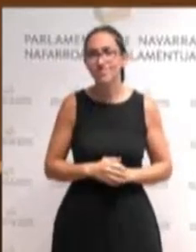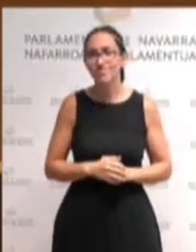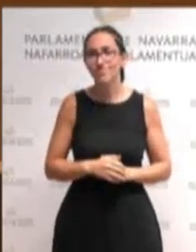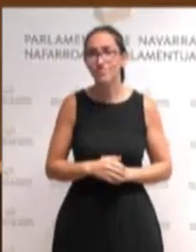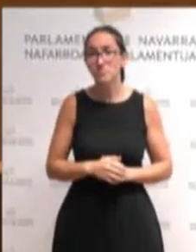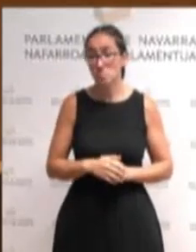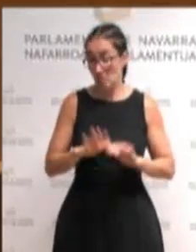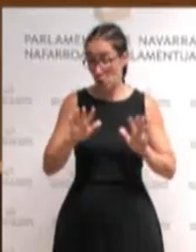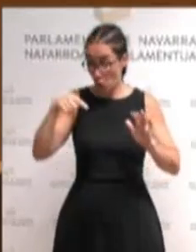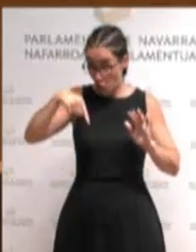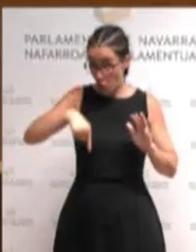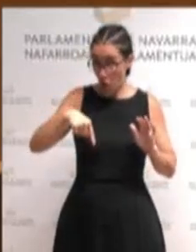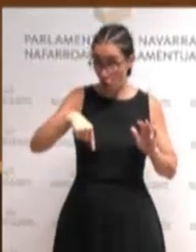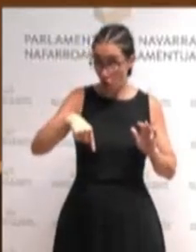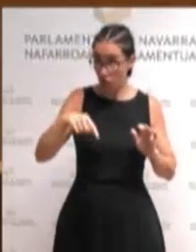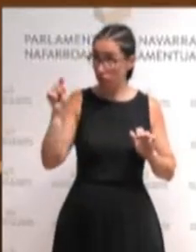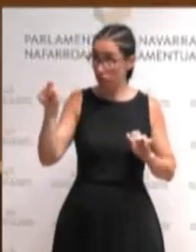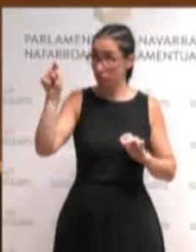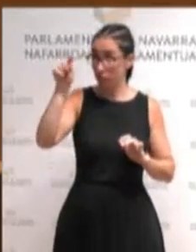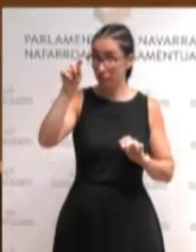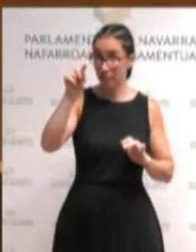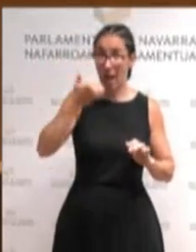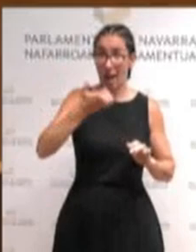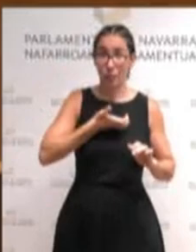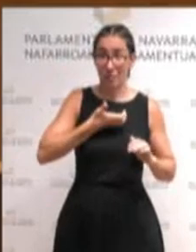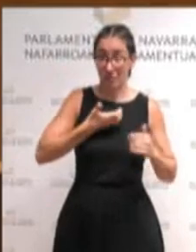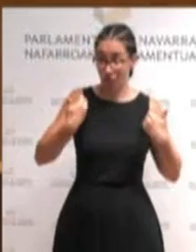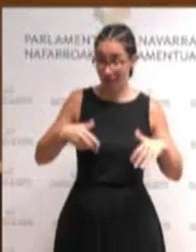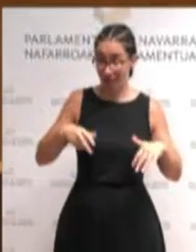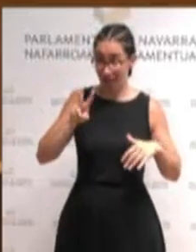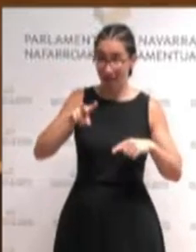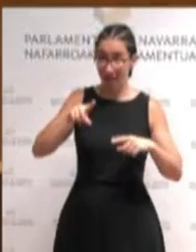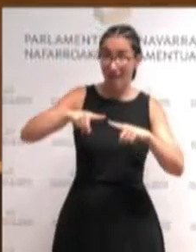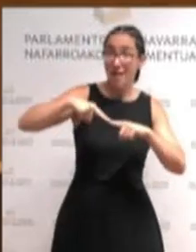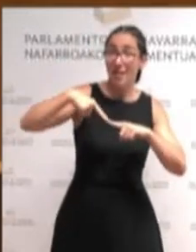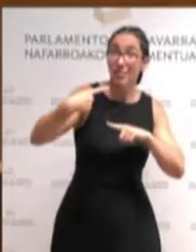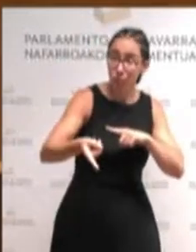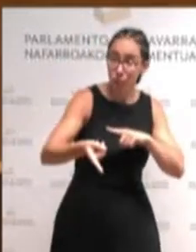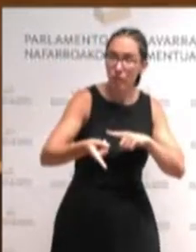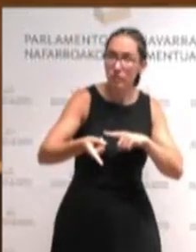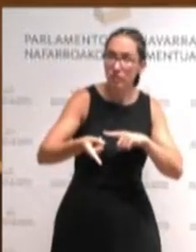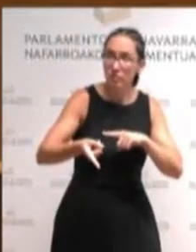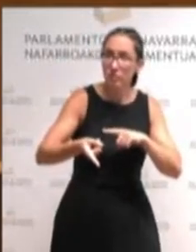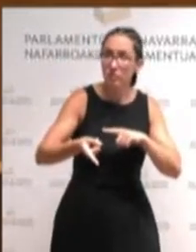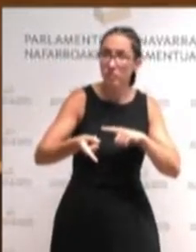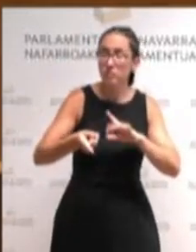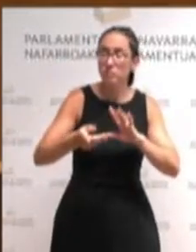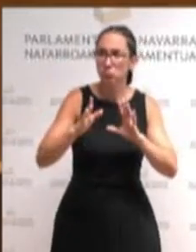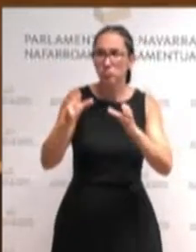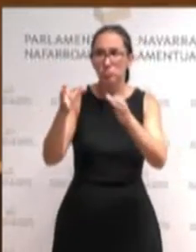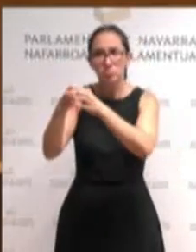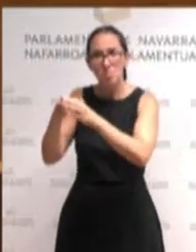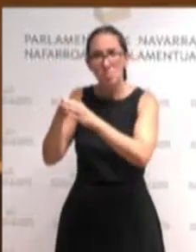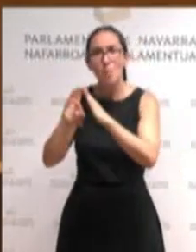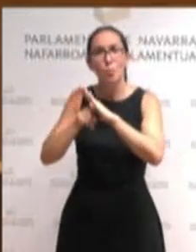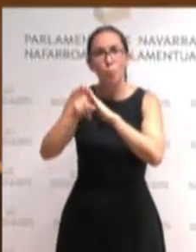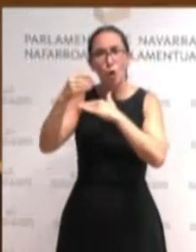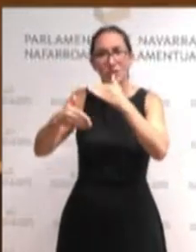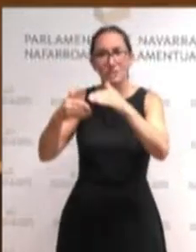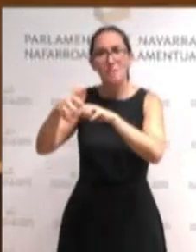constitución de estos ayuntamientos, sigue habiendo mayorías progresistas alternativas y sigue